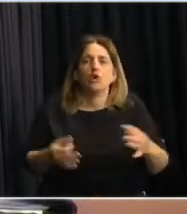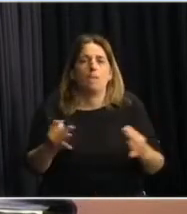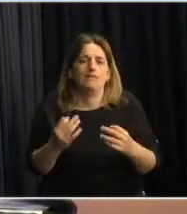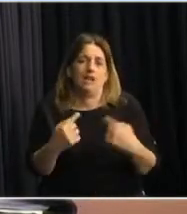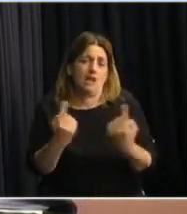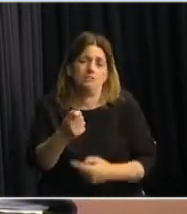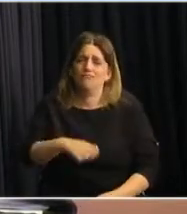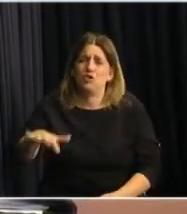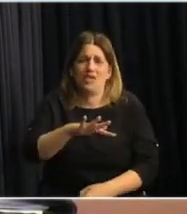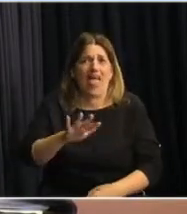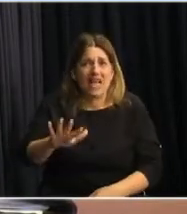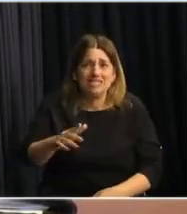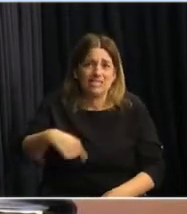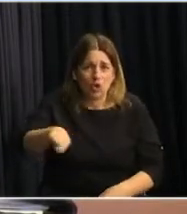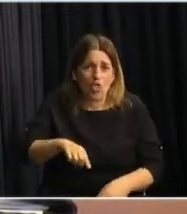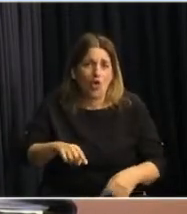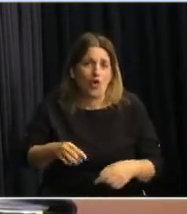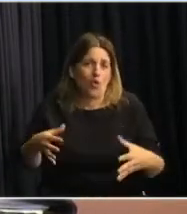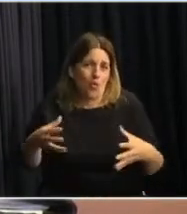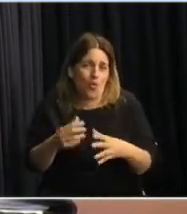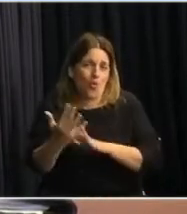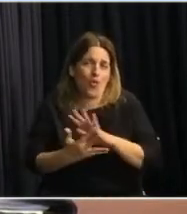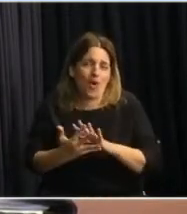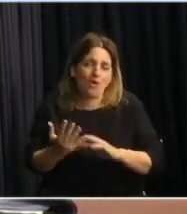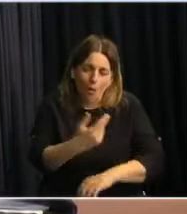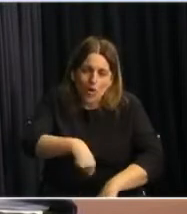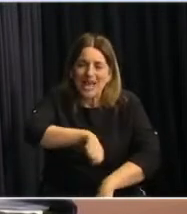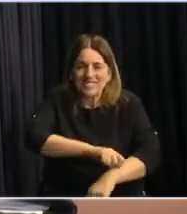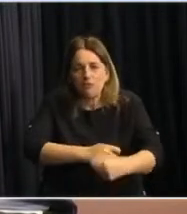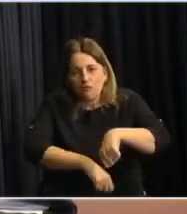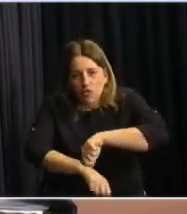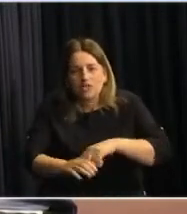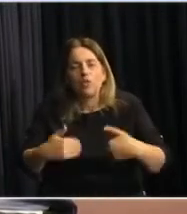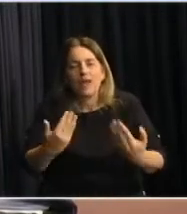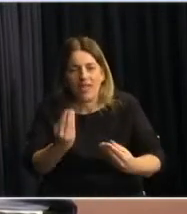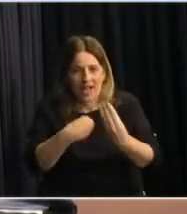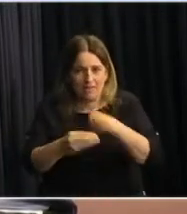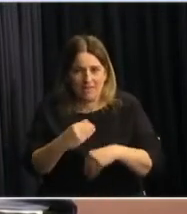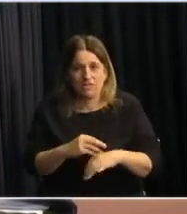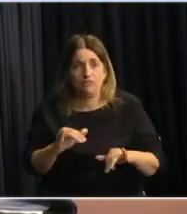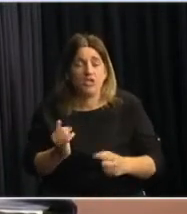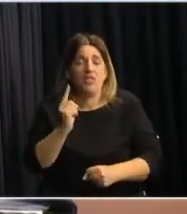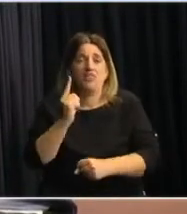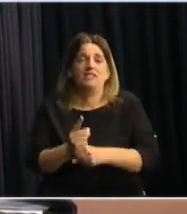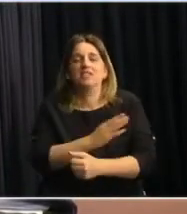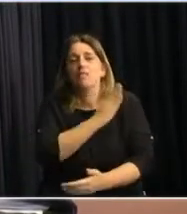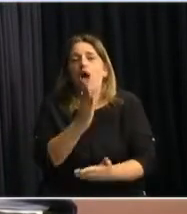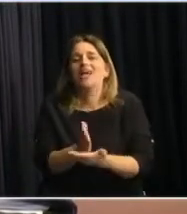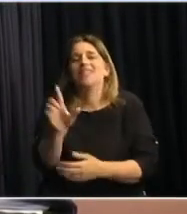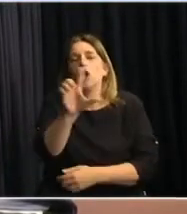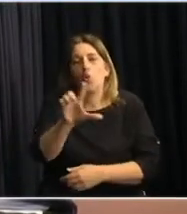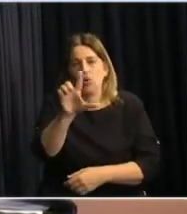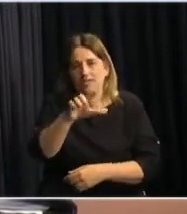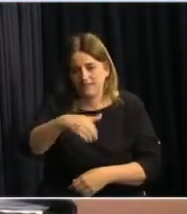toda va a realizar un esfuerzo extraordinario para brindar esta alimentación. Y hemos resuelto que hasta el próximo lunes,